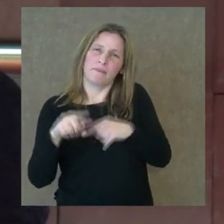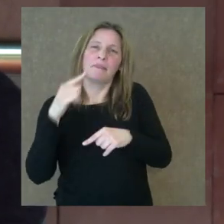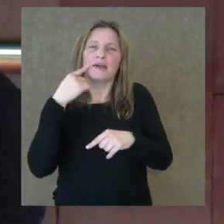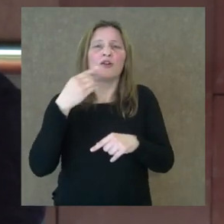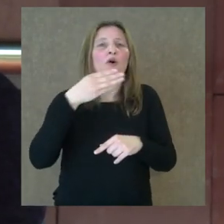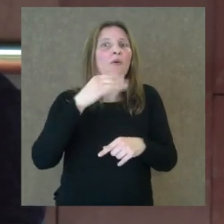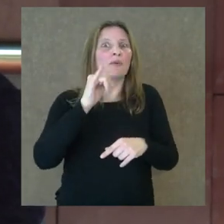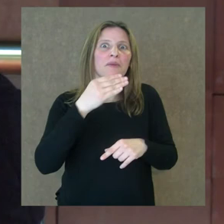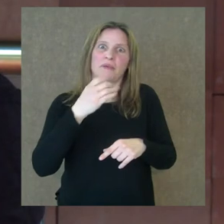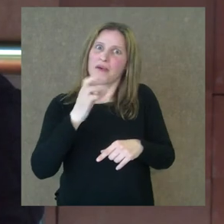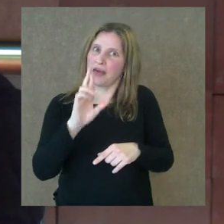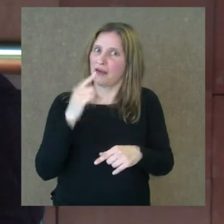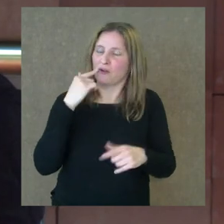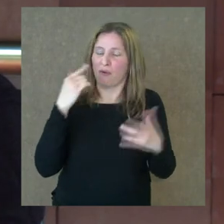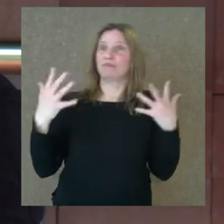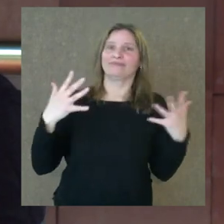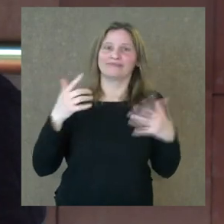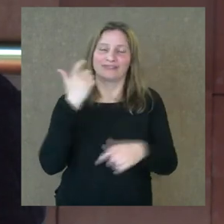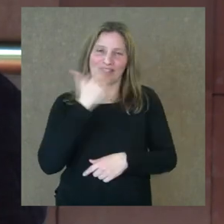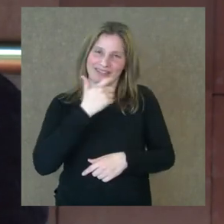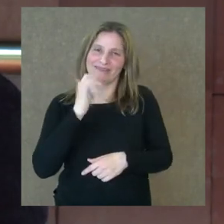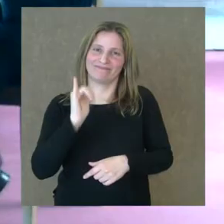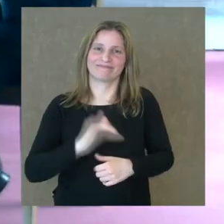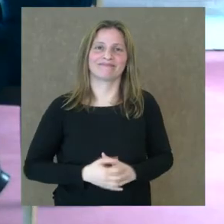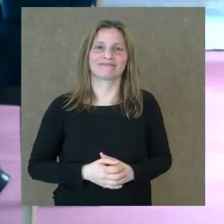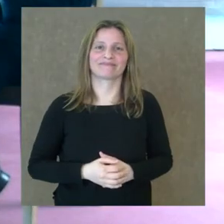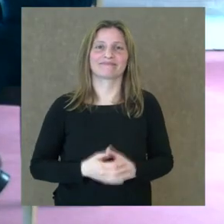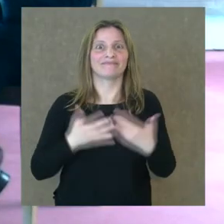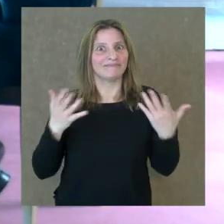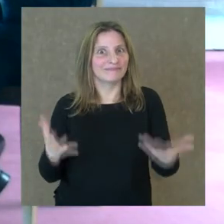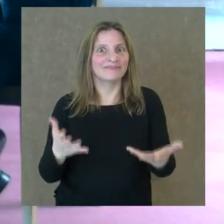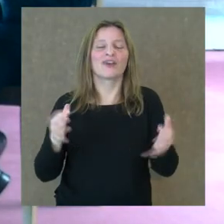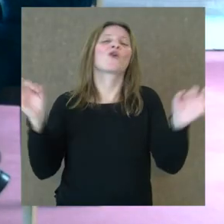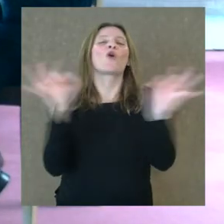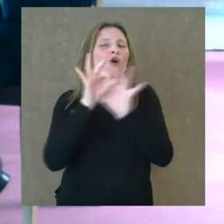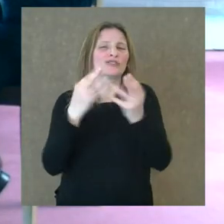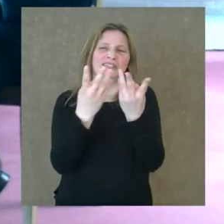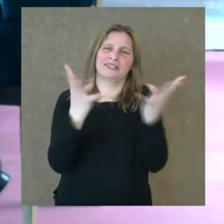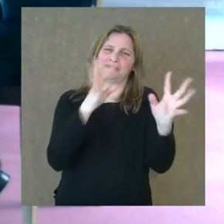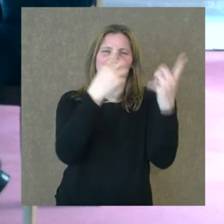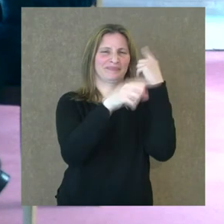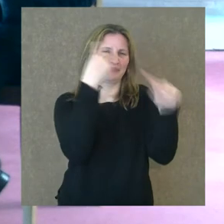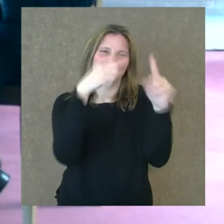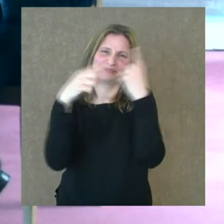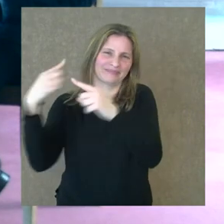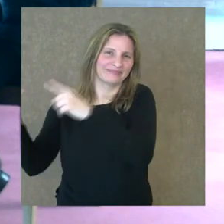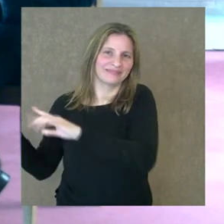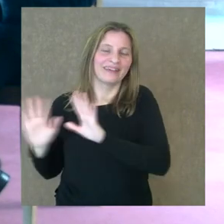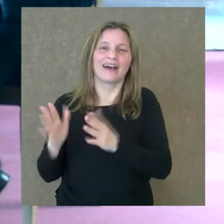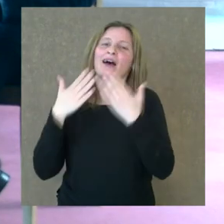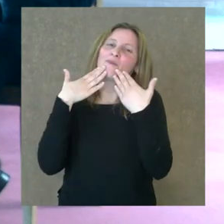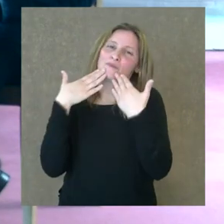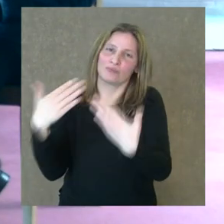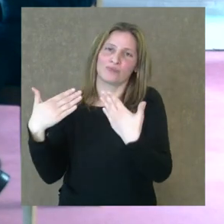pero Bieber, Bieber creo que nos va a sacar alguna sonrisa que otra. Entonces vamos a tener un concierto sumamente variado de este periodo.